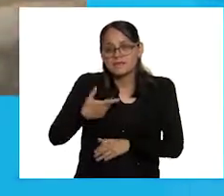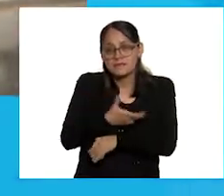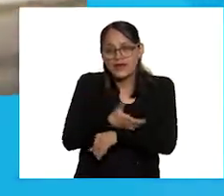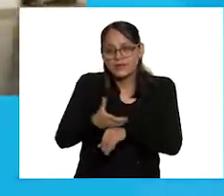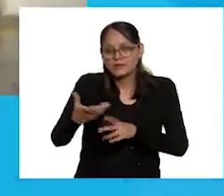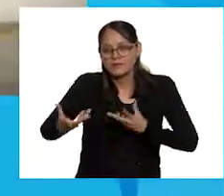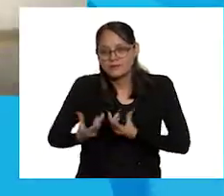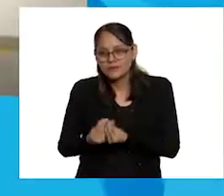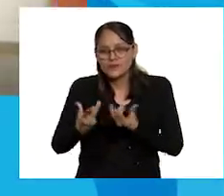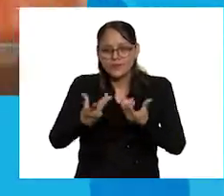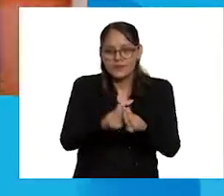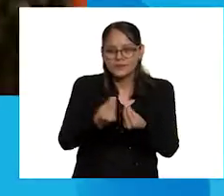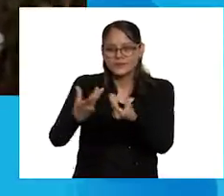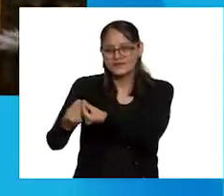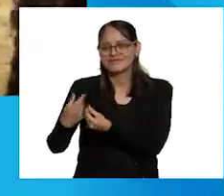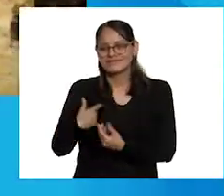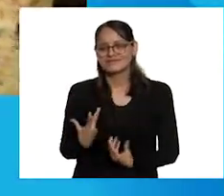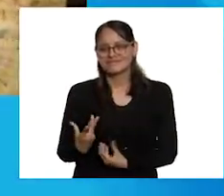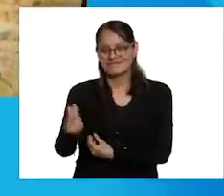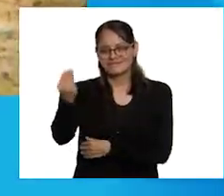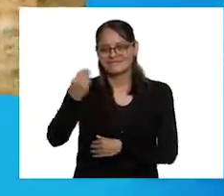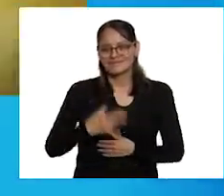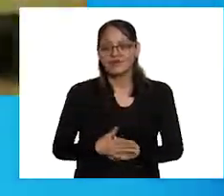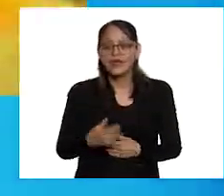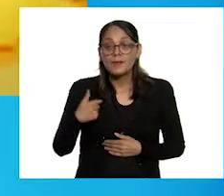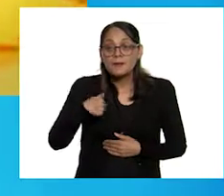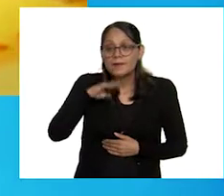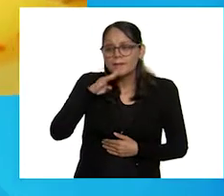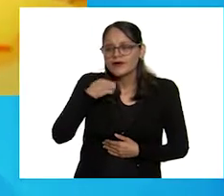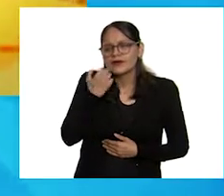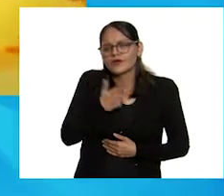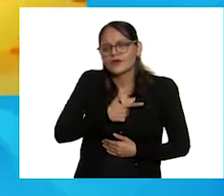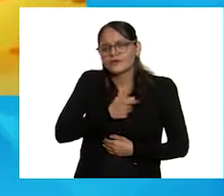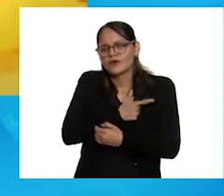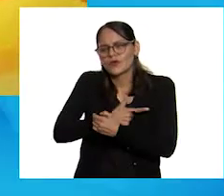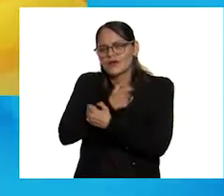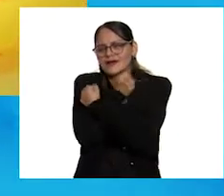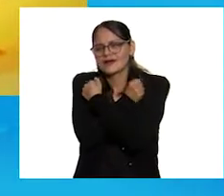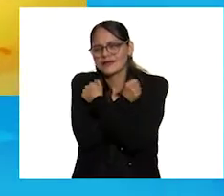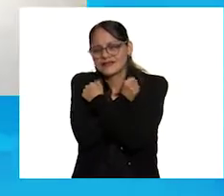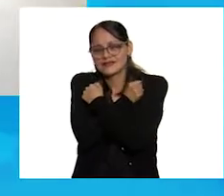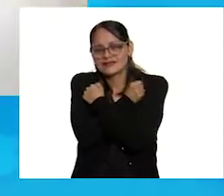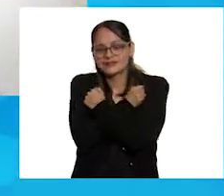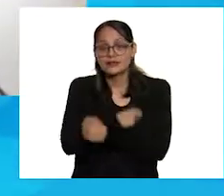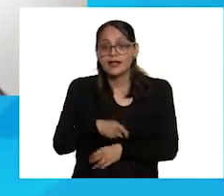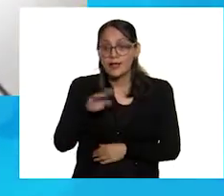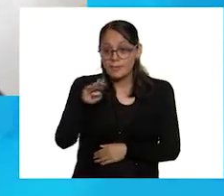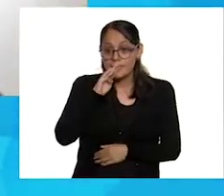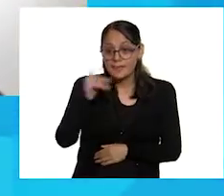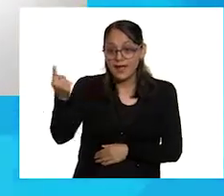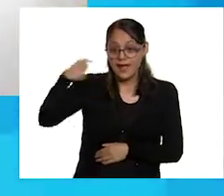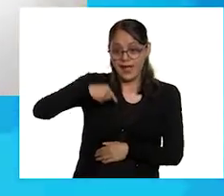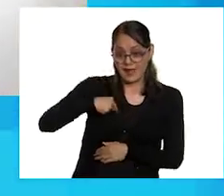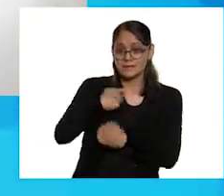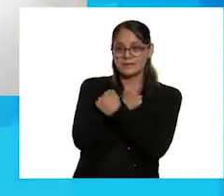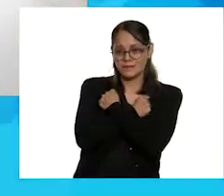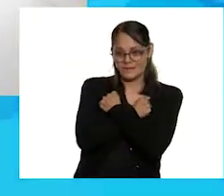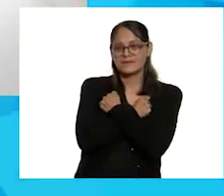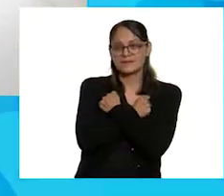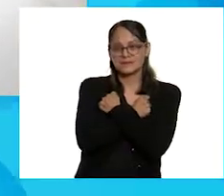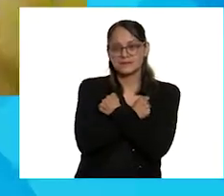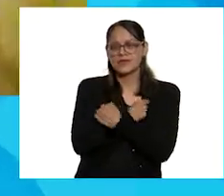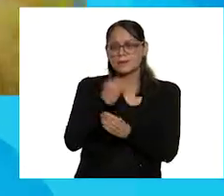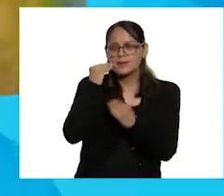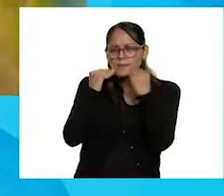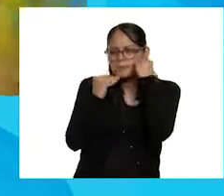a muchos lugares. Me gusta abrazar a mi mamá. El que me abrace. Me